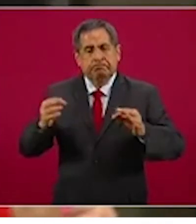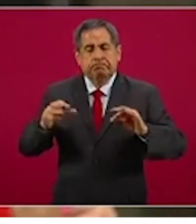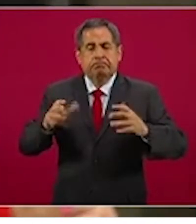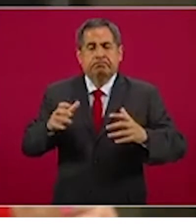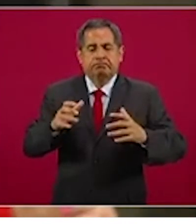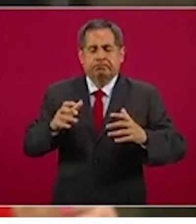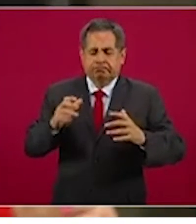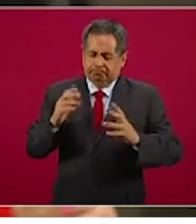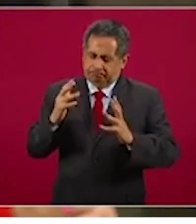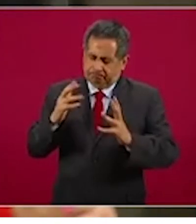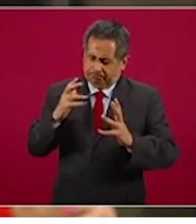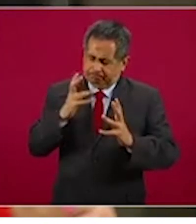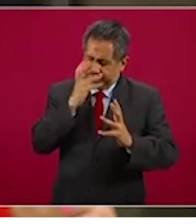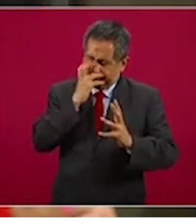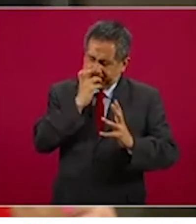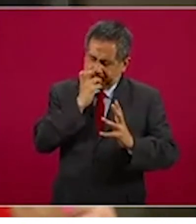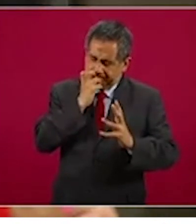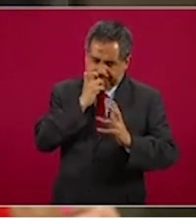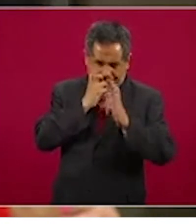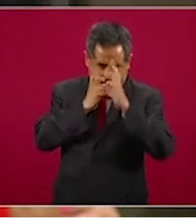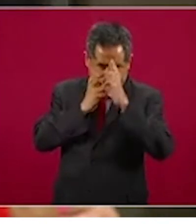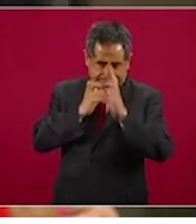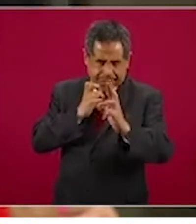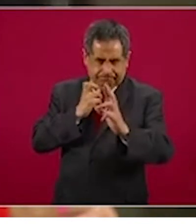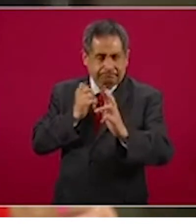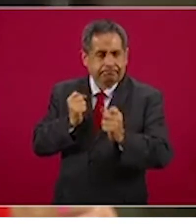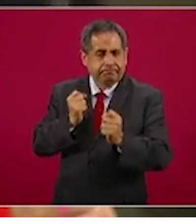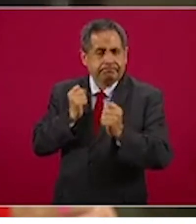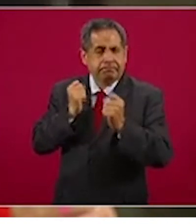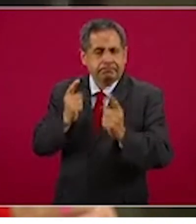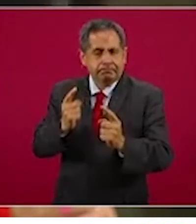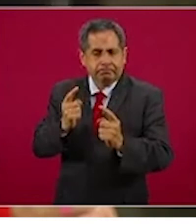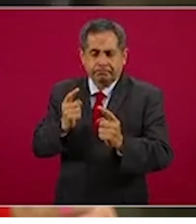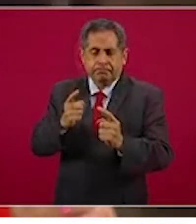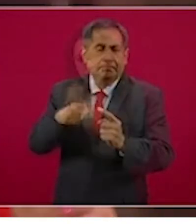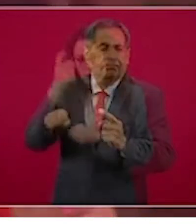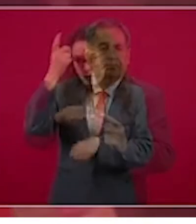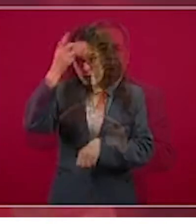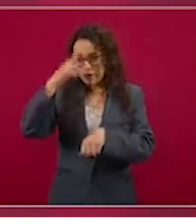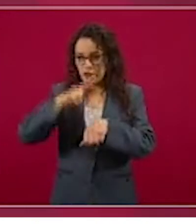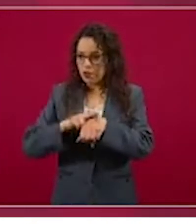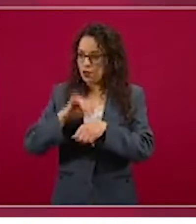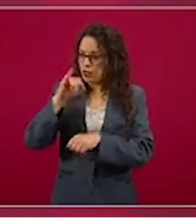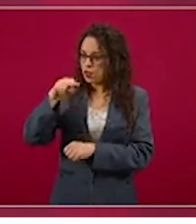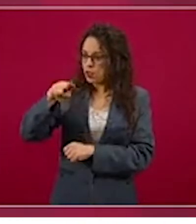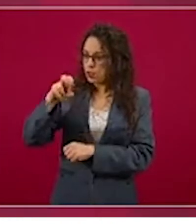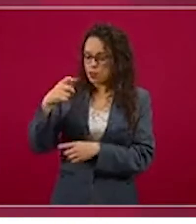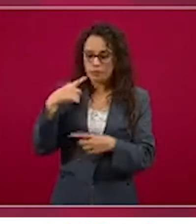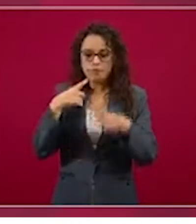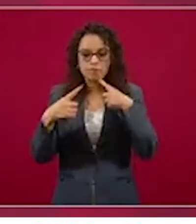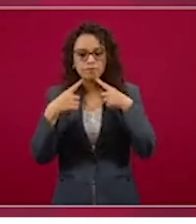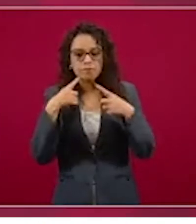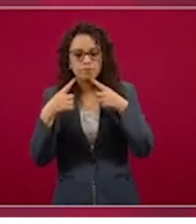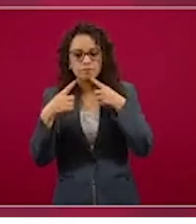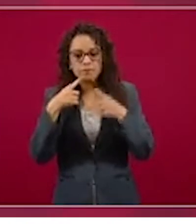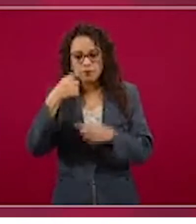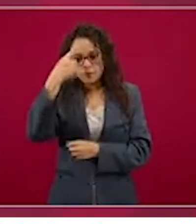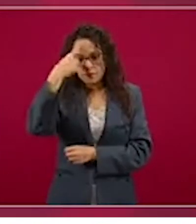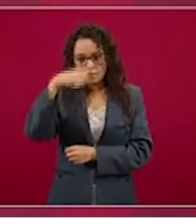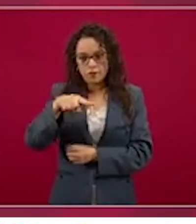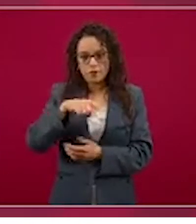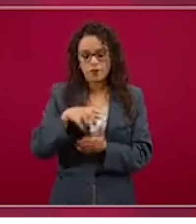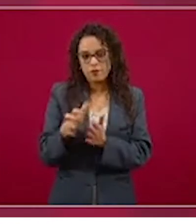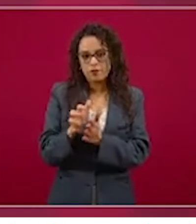teñidos de tristeza, admiración y agradecimiento. Y que no cueste tanto